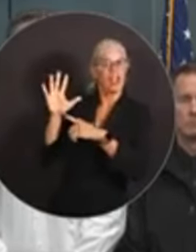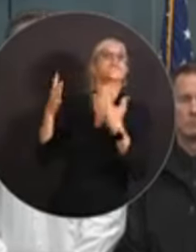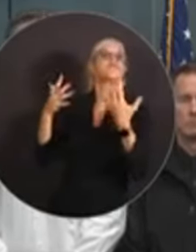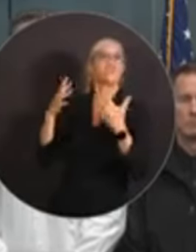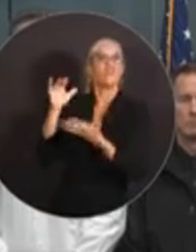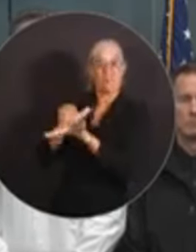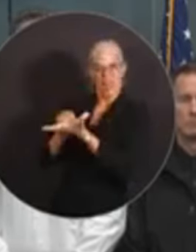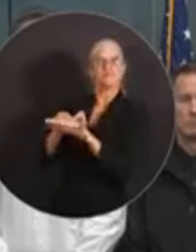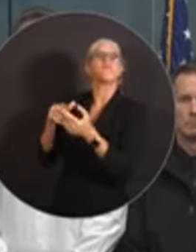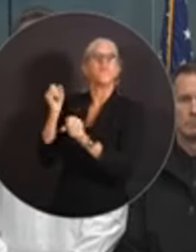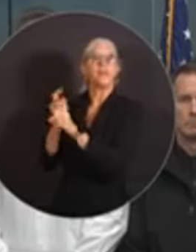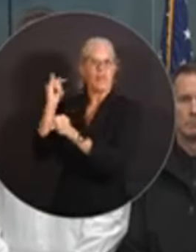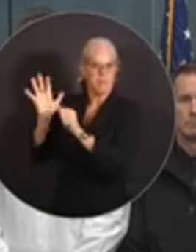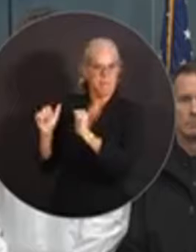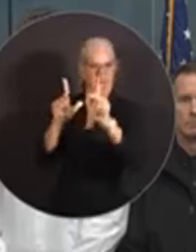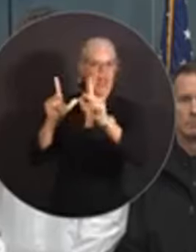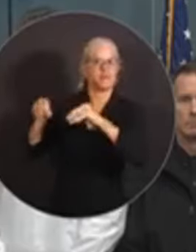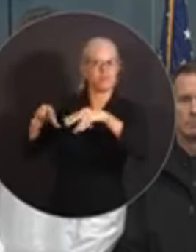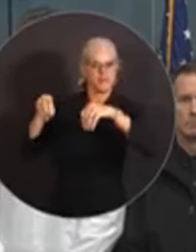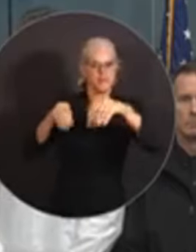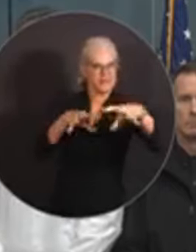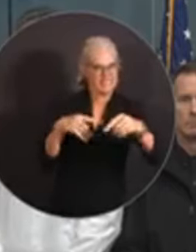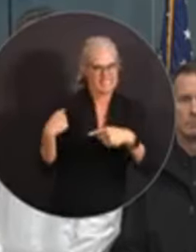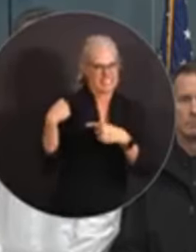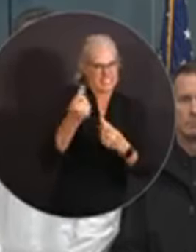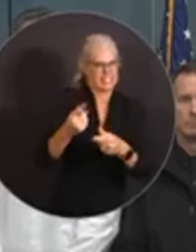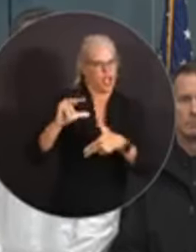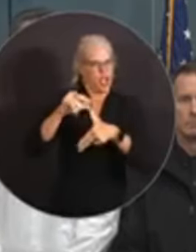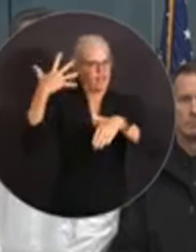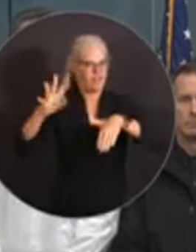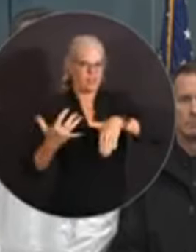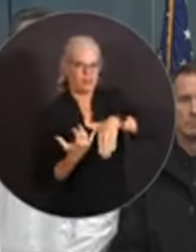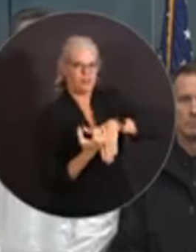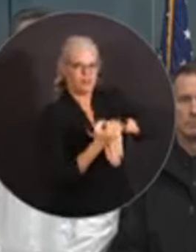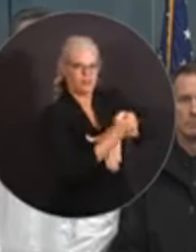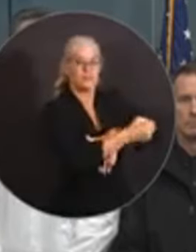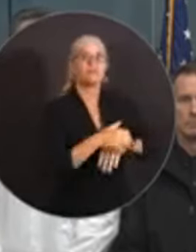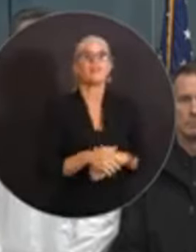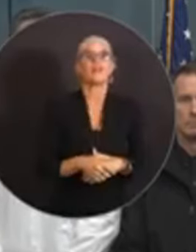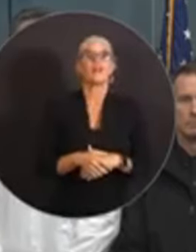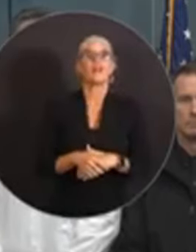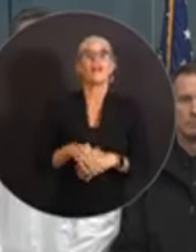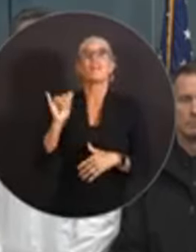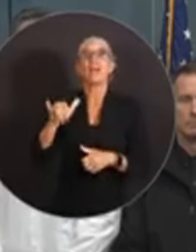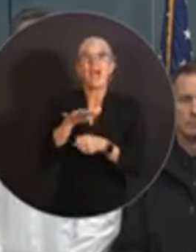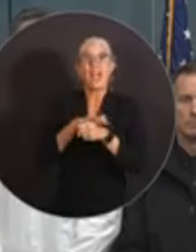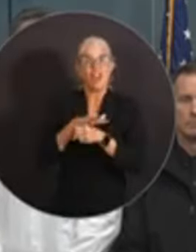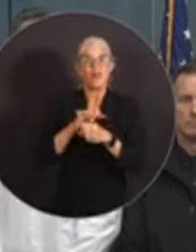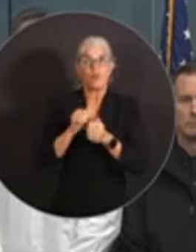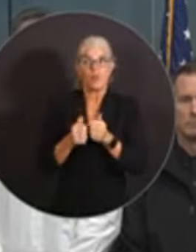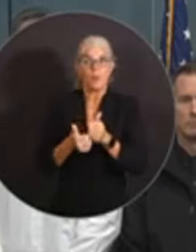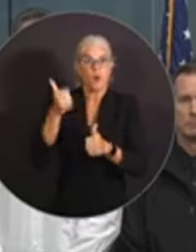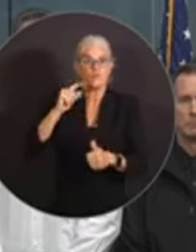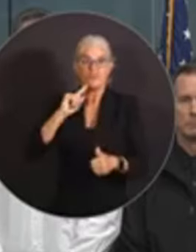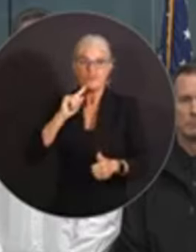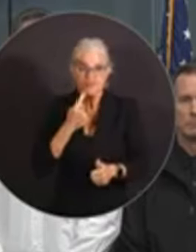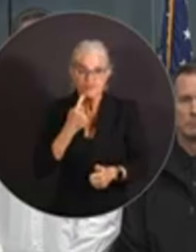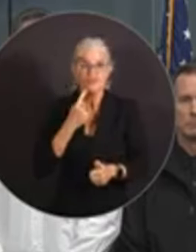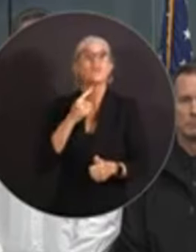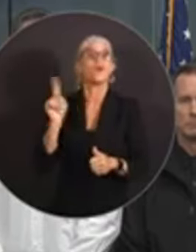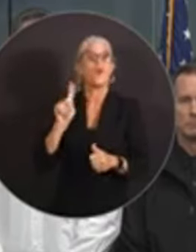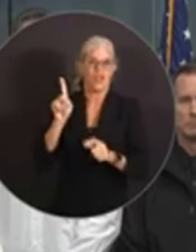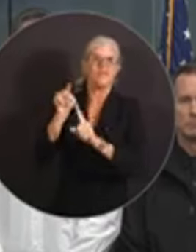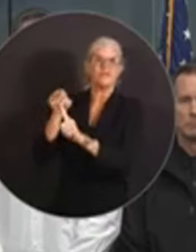restauraciones desde que el huracán Milton golpeó a Florida. Las zonas con más cortes son